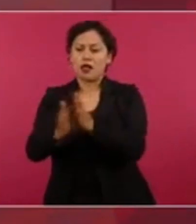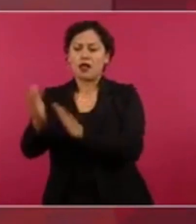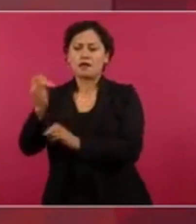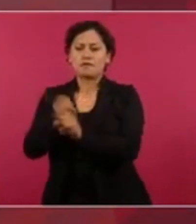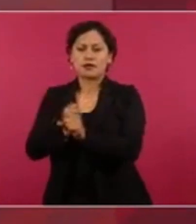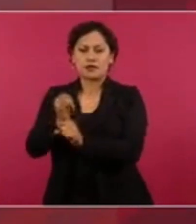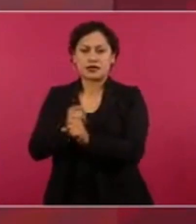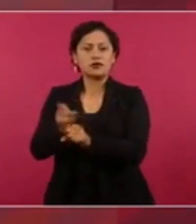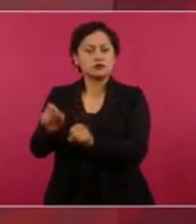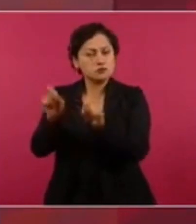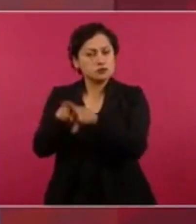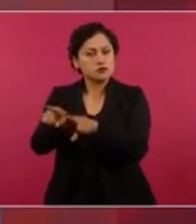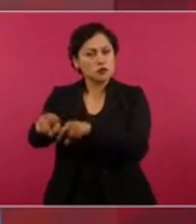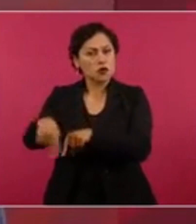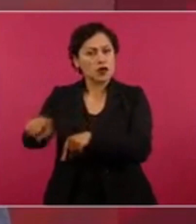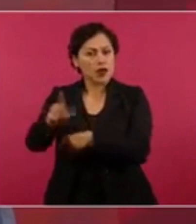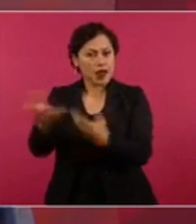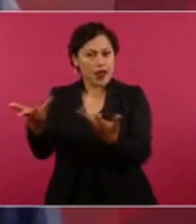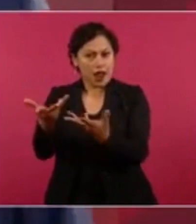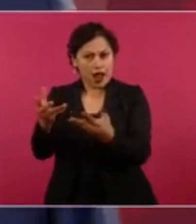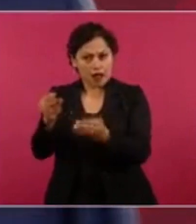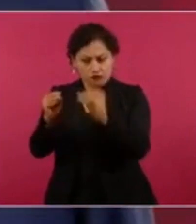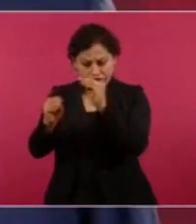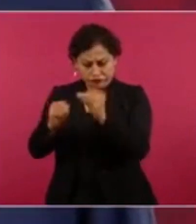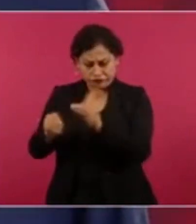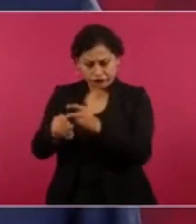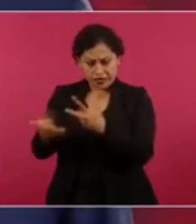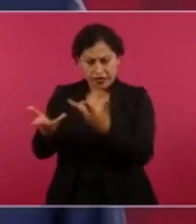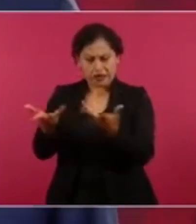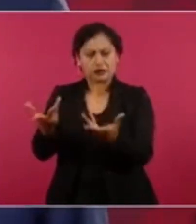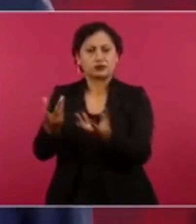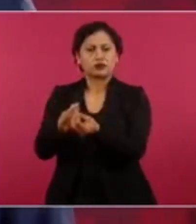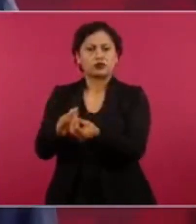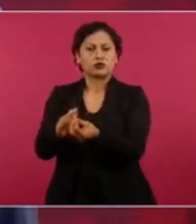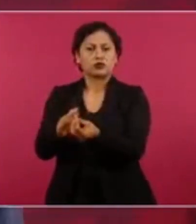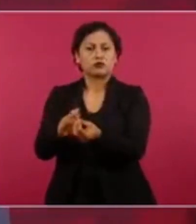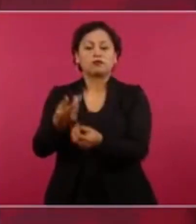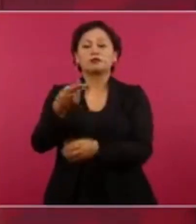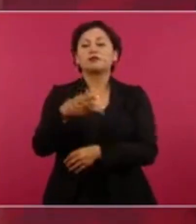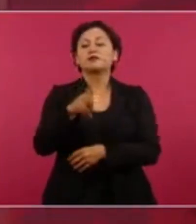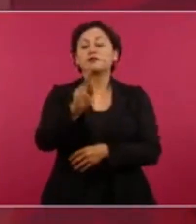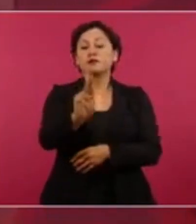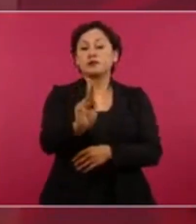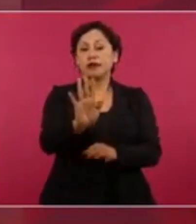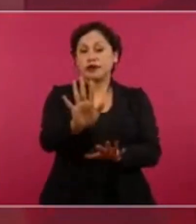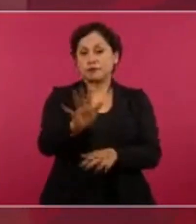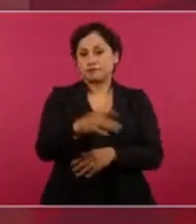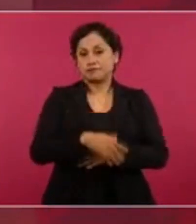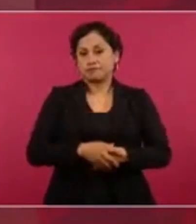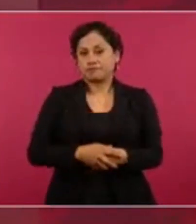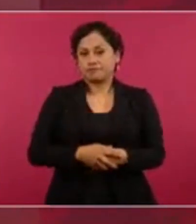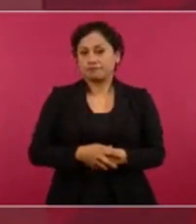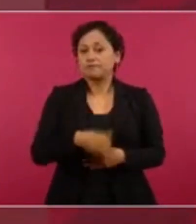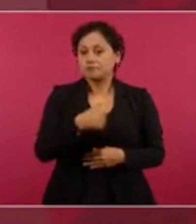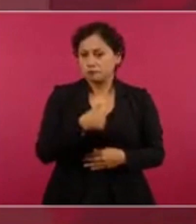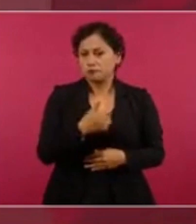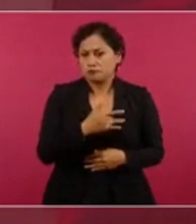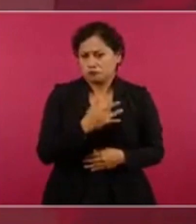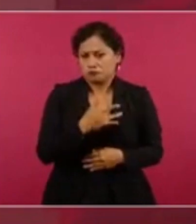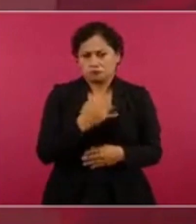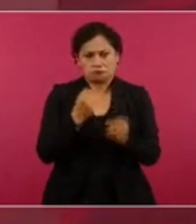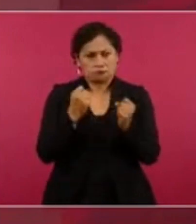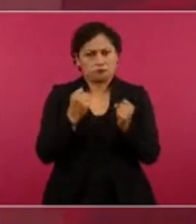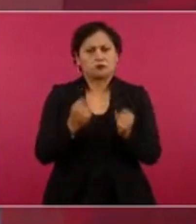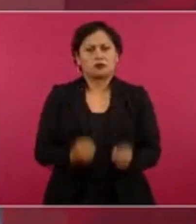pero estoy muy consciente de que va a ser muy difícil,